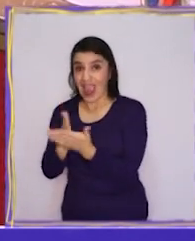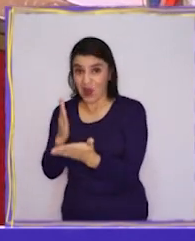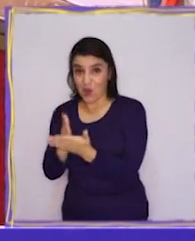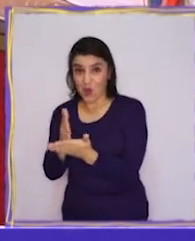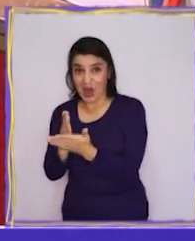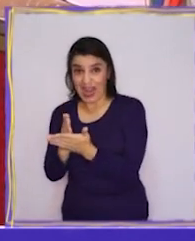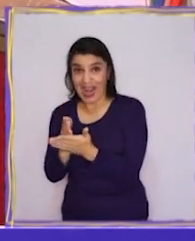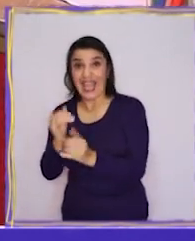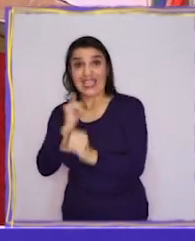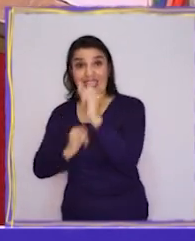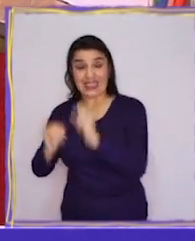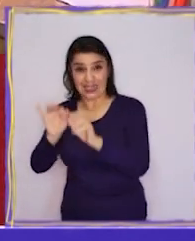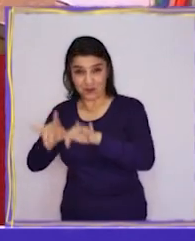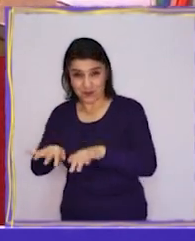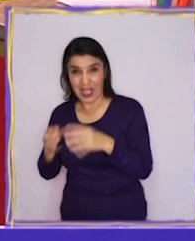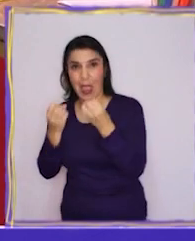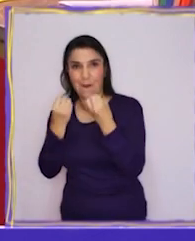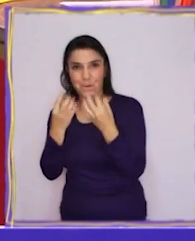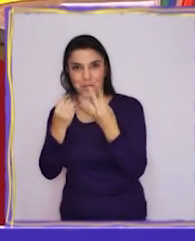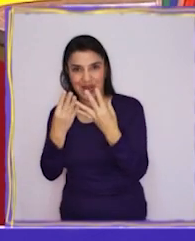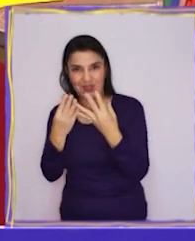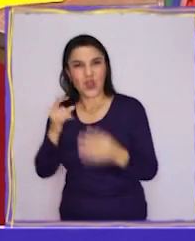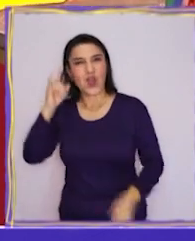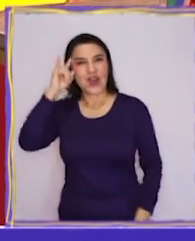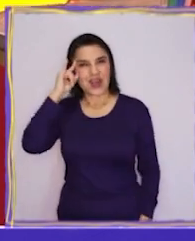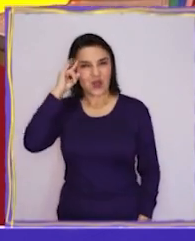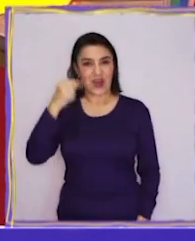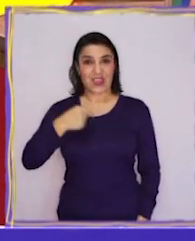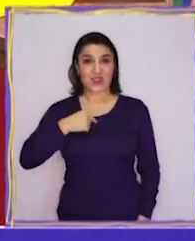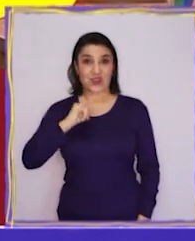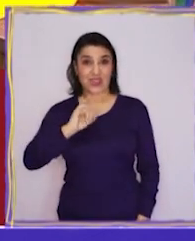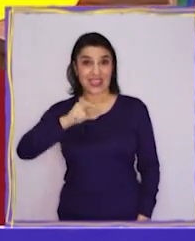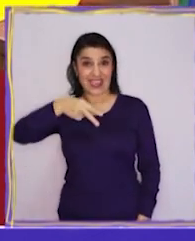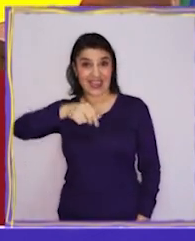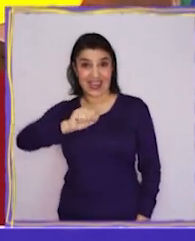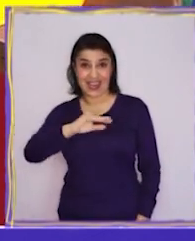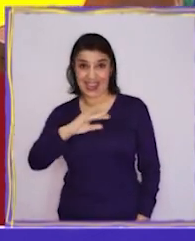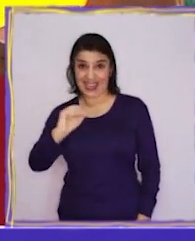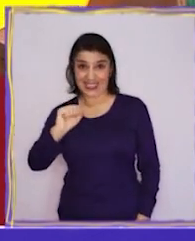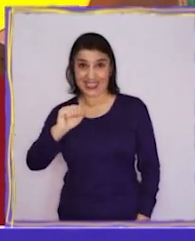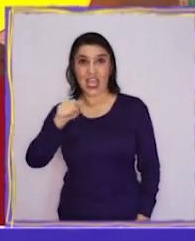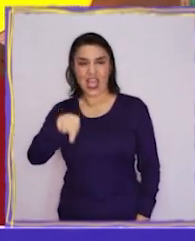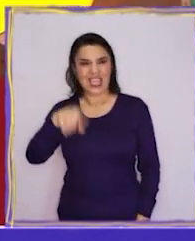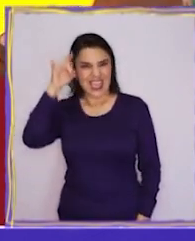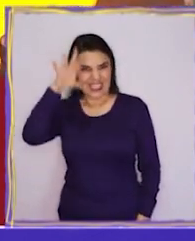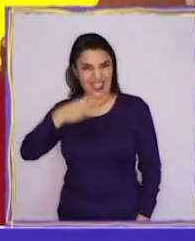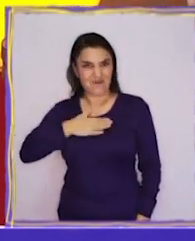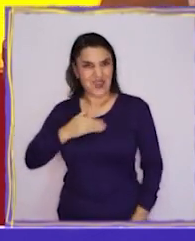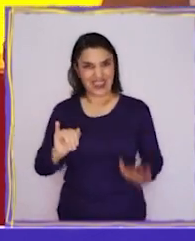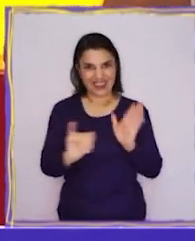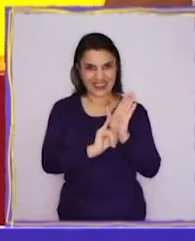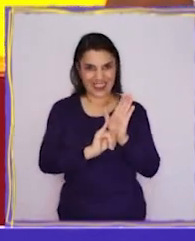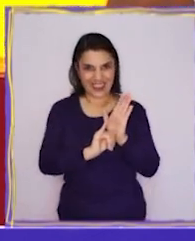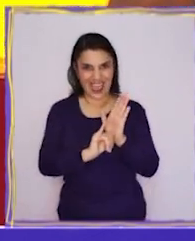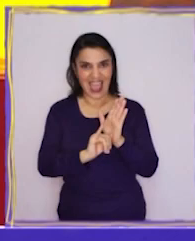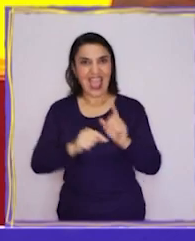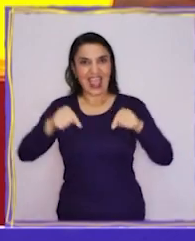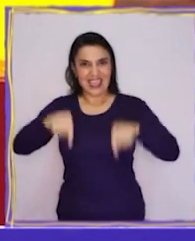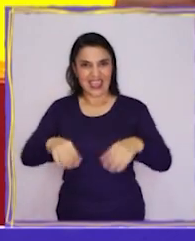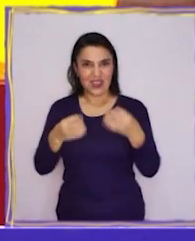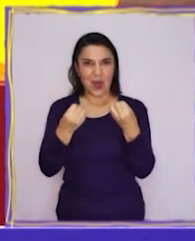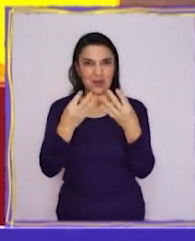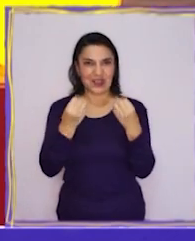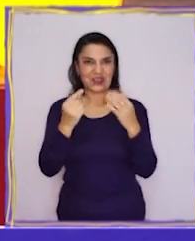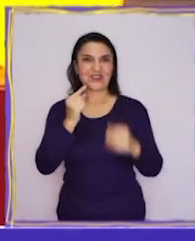escolar y la plataforma Aprendo en Línea. Recuerden, soy Ignacia, ya saben mi identidad. Y esto